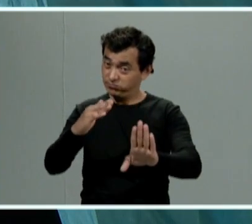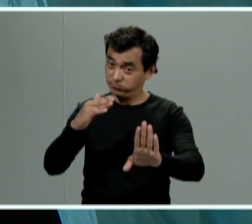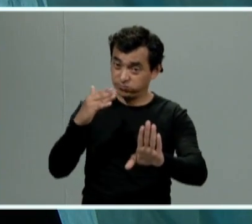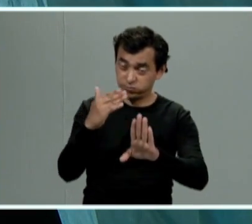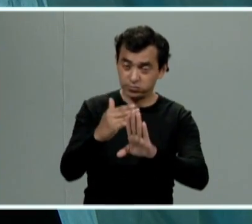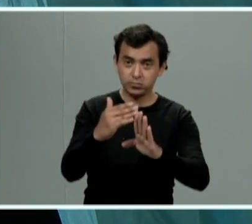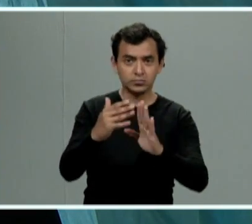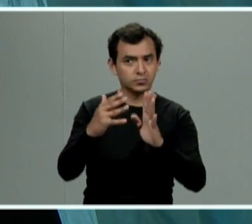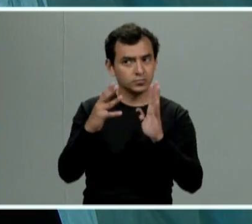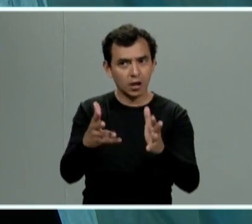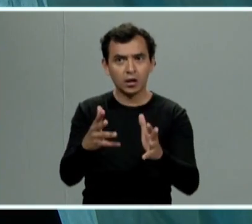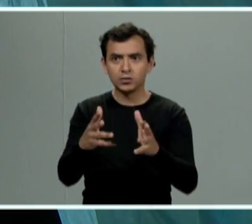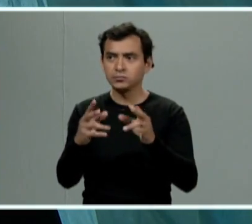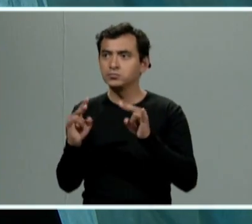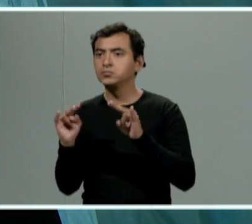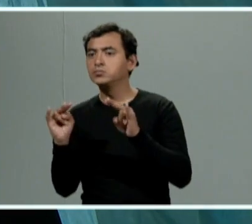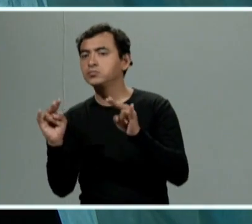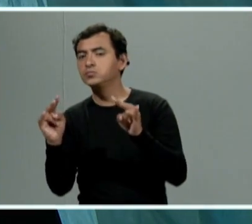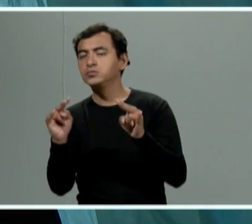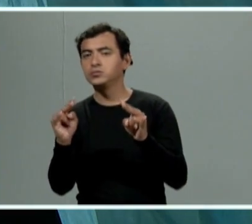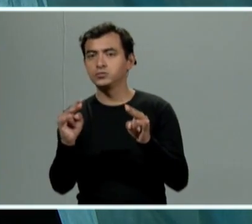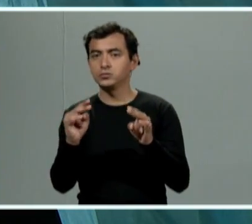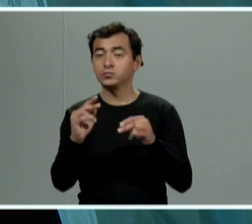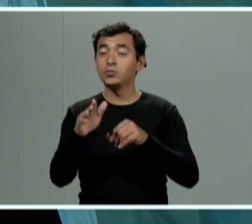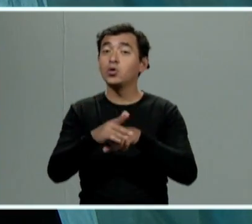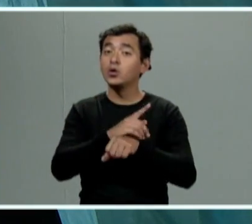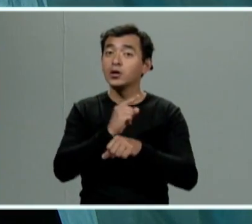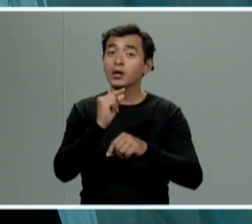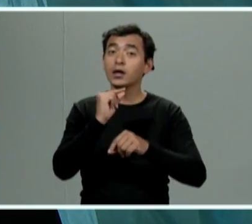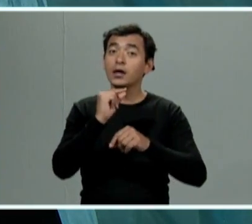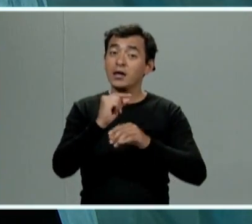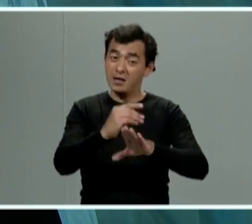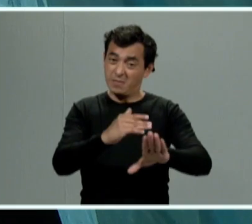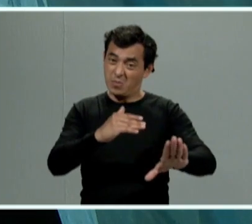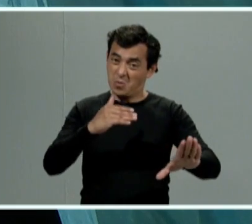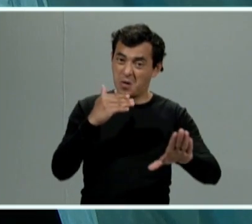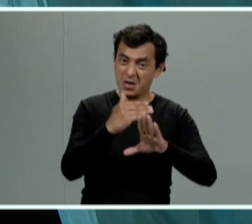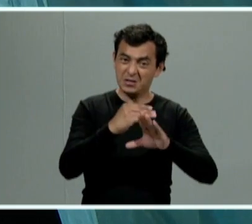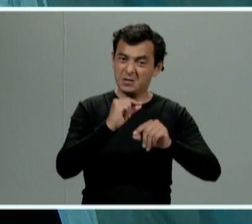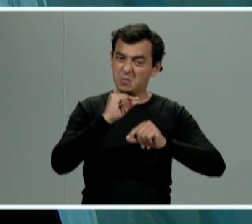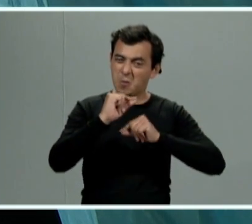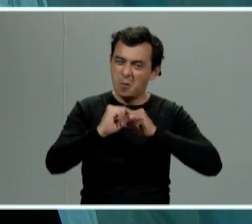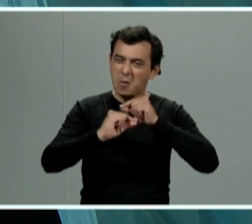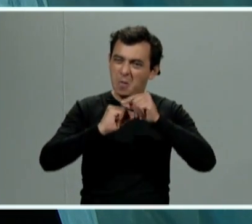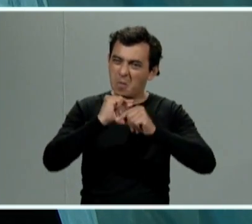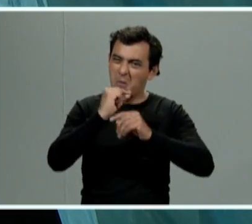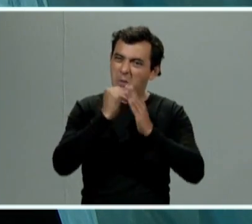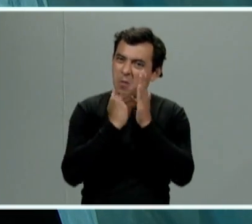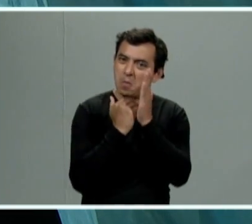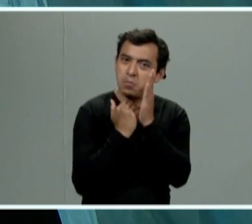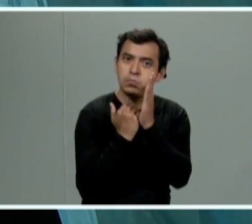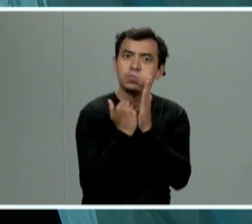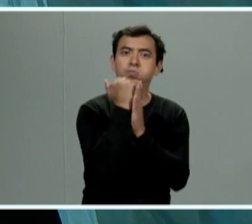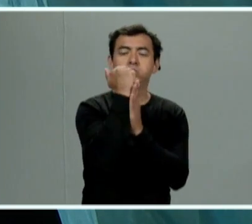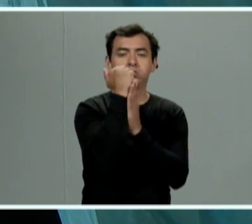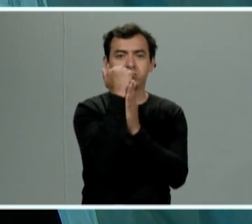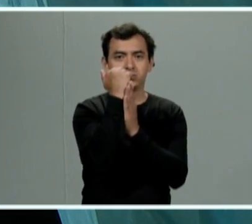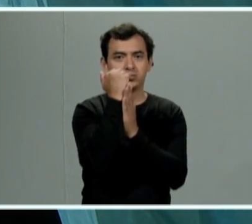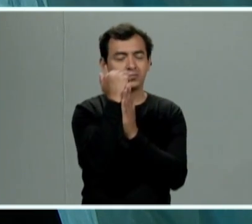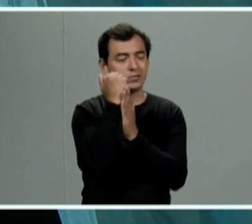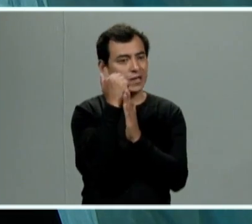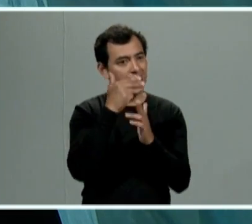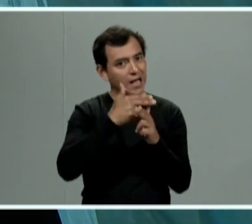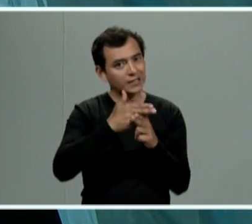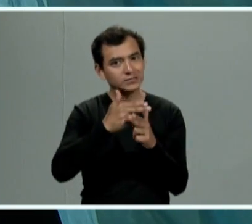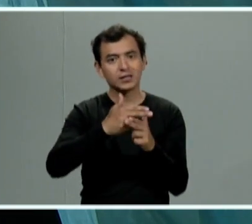violencia va de menos a más así hasta llegar a una violencia feminicida y yo siempre he dicho que